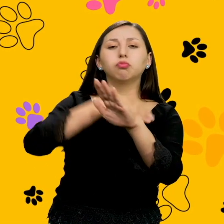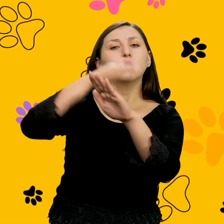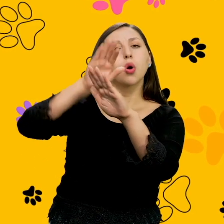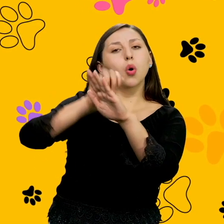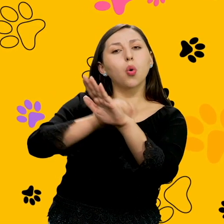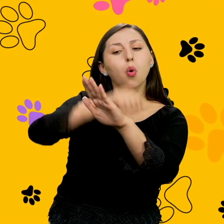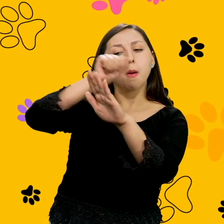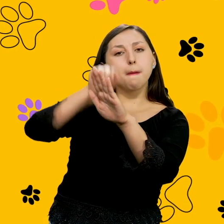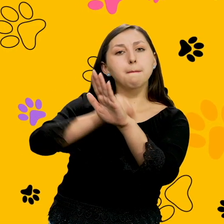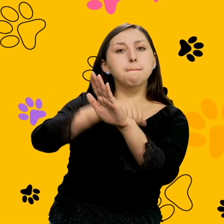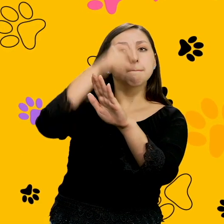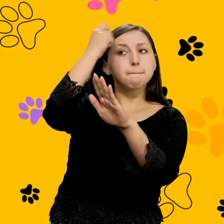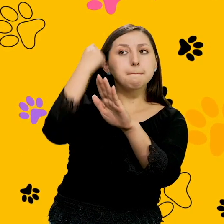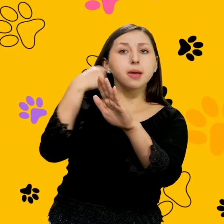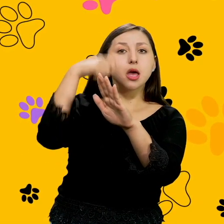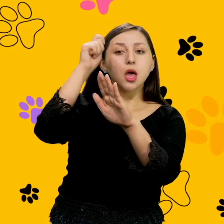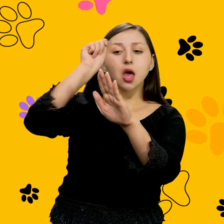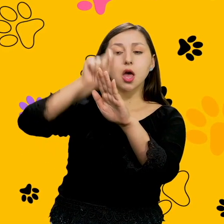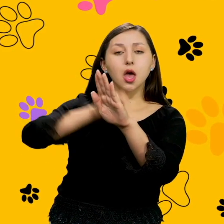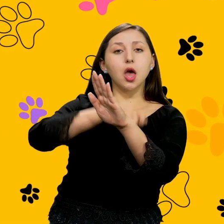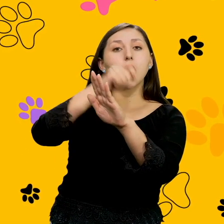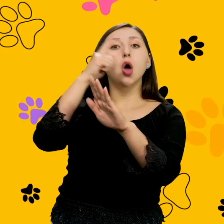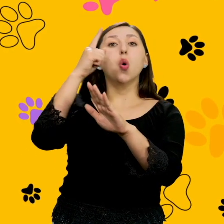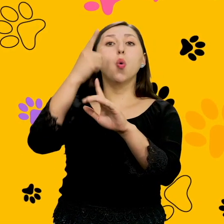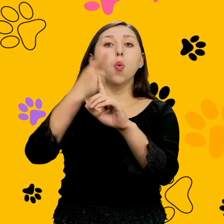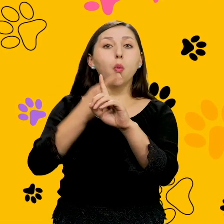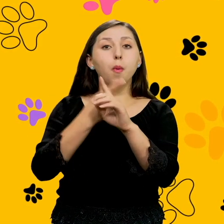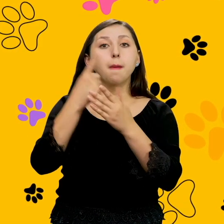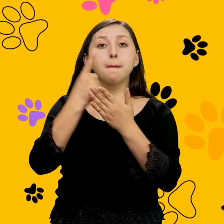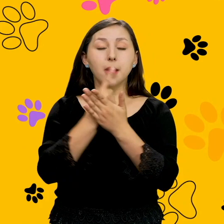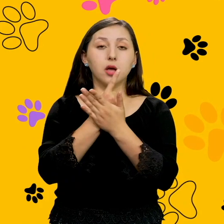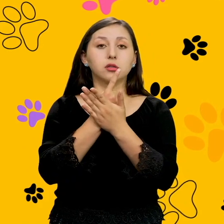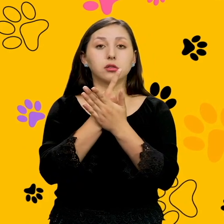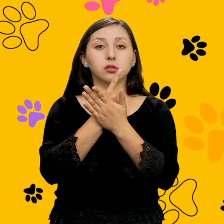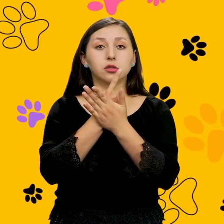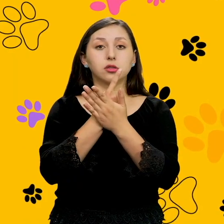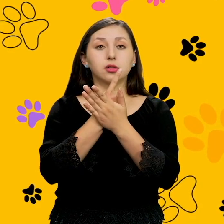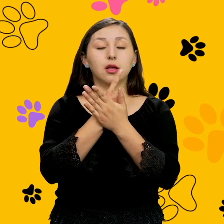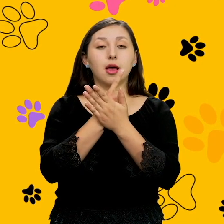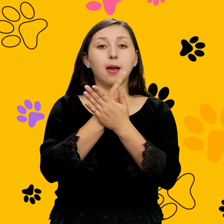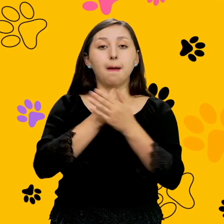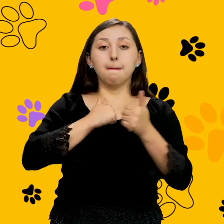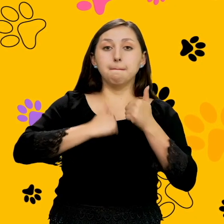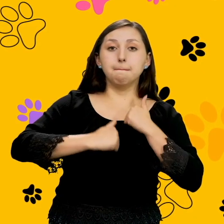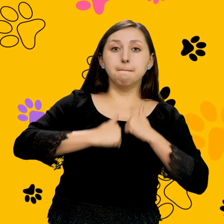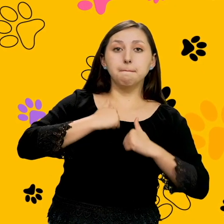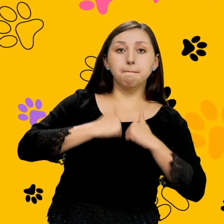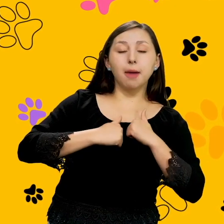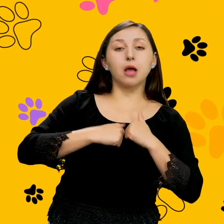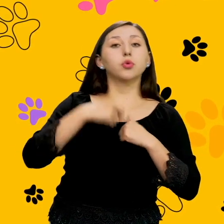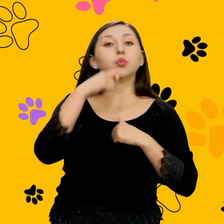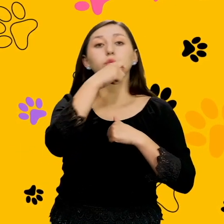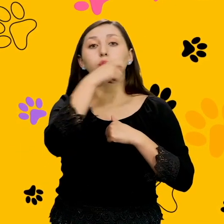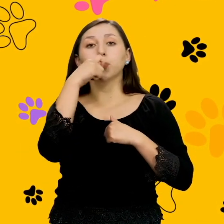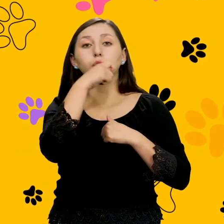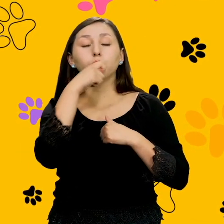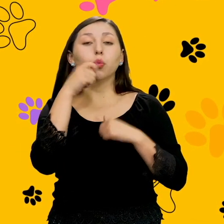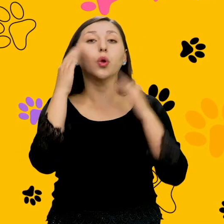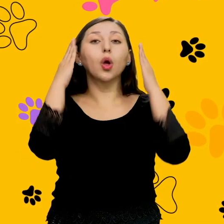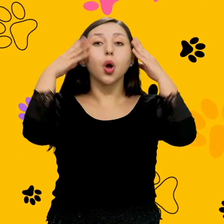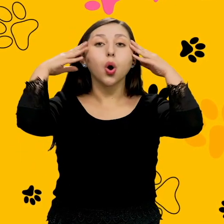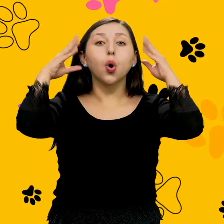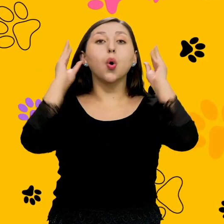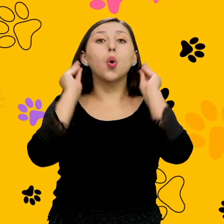bañarles de vez en cuando Claro Una vez al mes recomendamos un baño Corte de las uñas Limpiarle los dientes